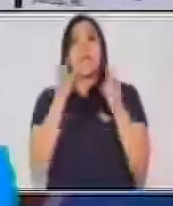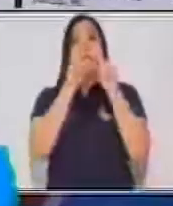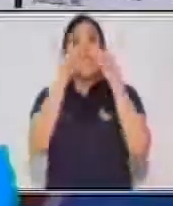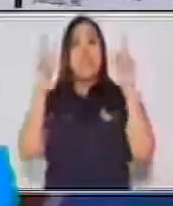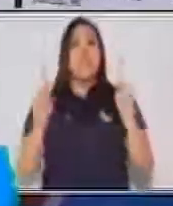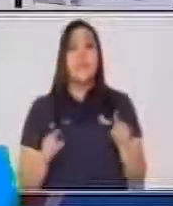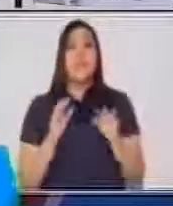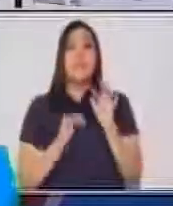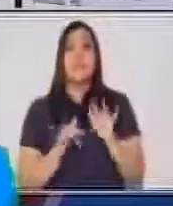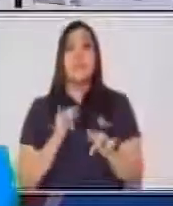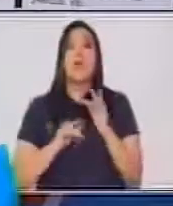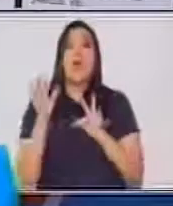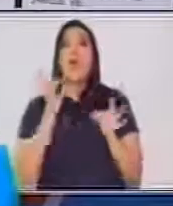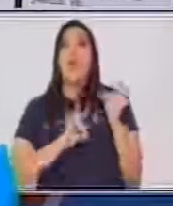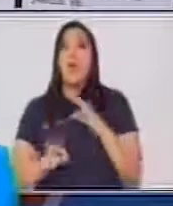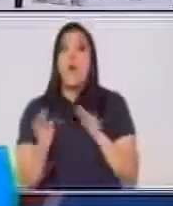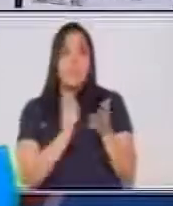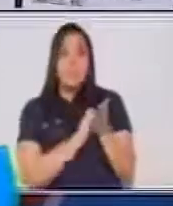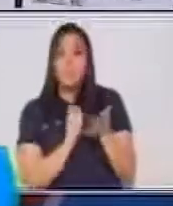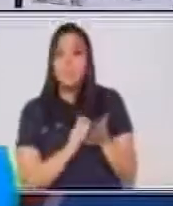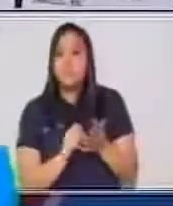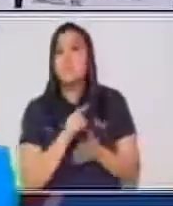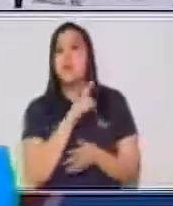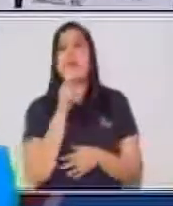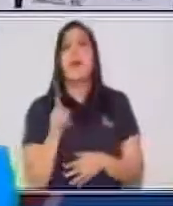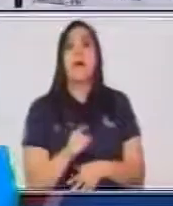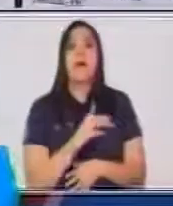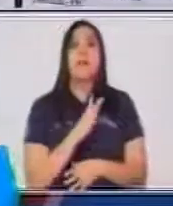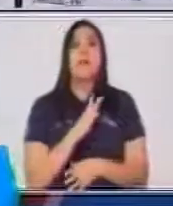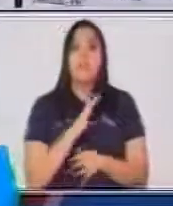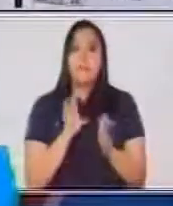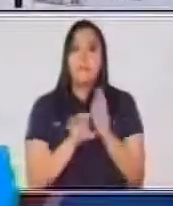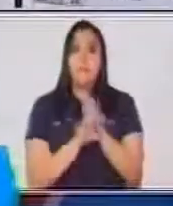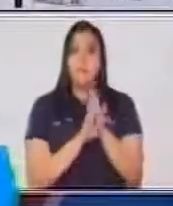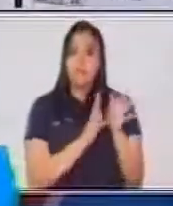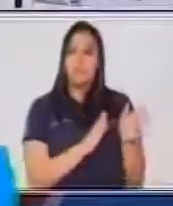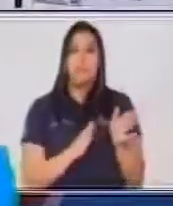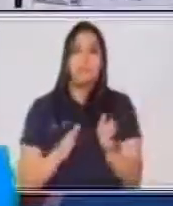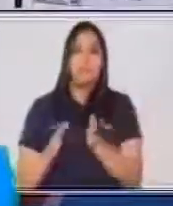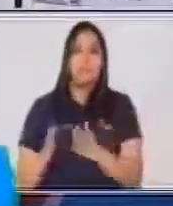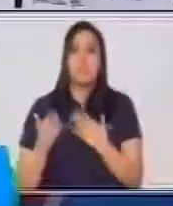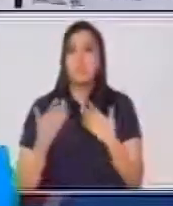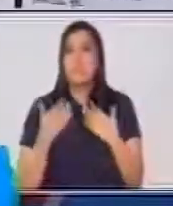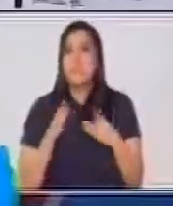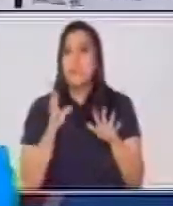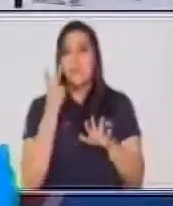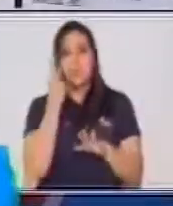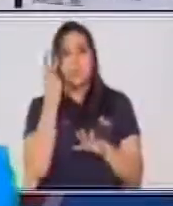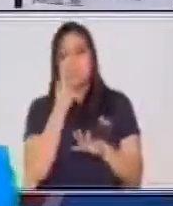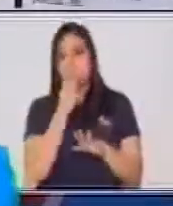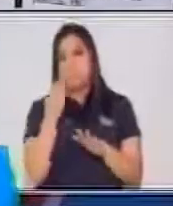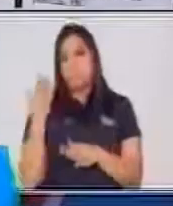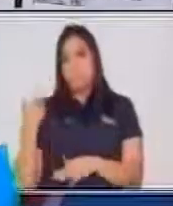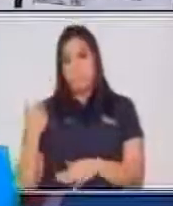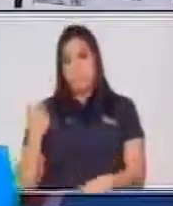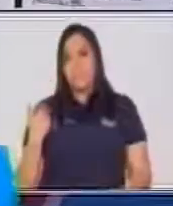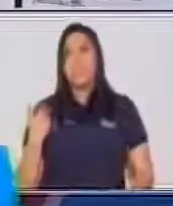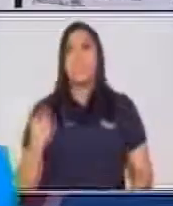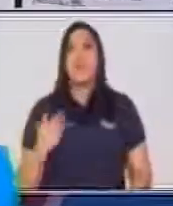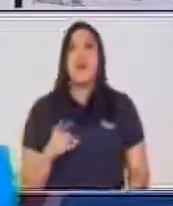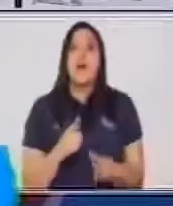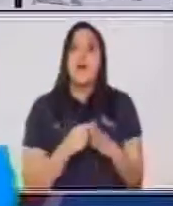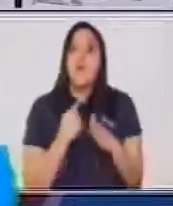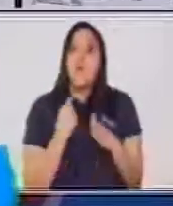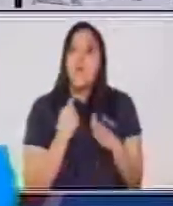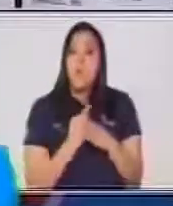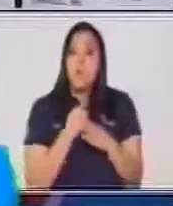trabajar a mano, pero va a tener todo el proceso que ya hemos visto. Entonces, cuando tú